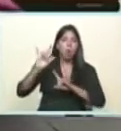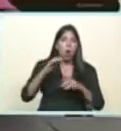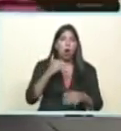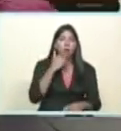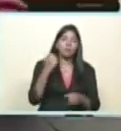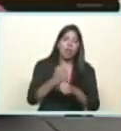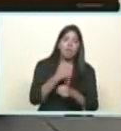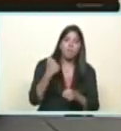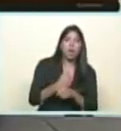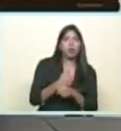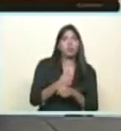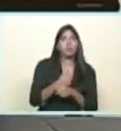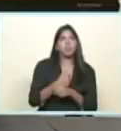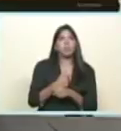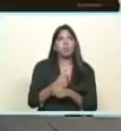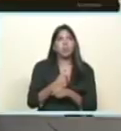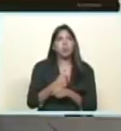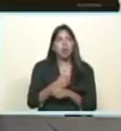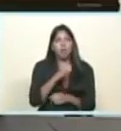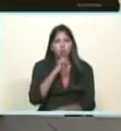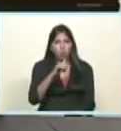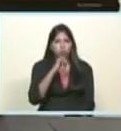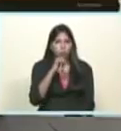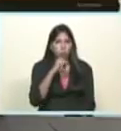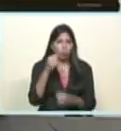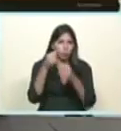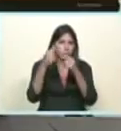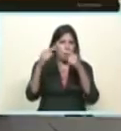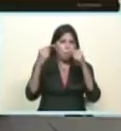nuestro trabajo bueno eran comentarios que quería